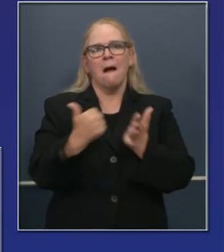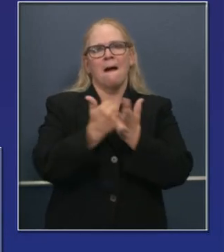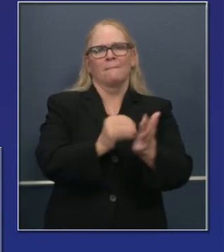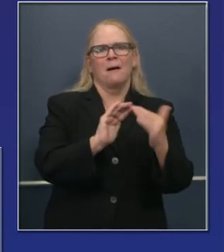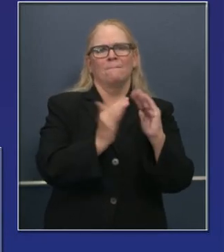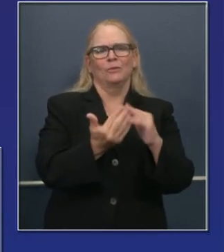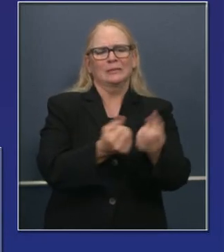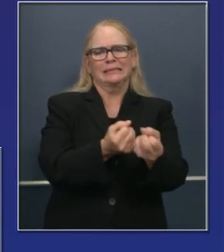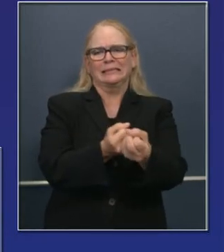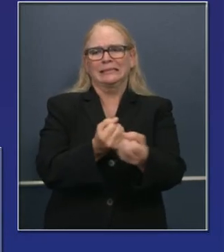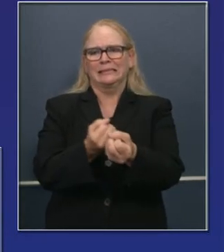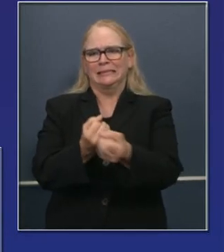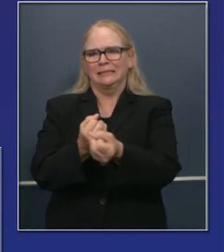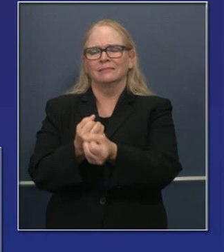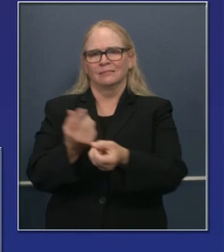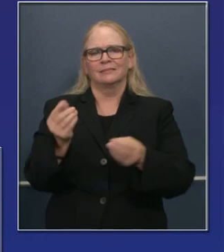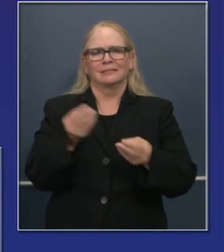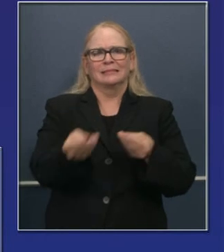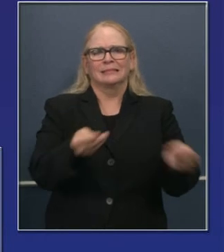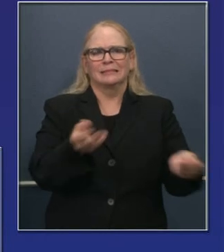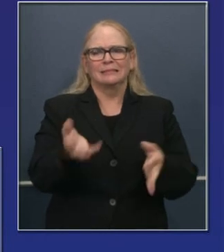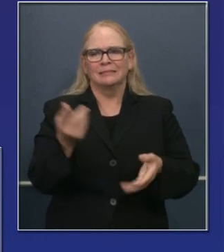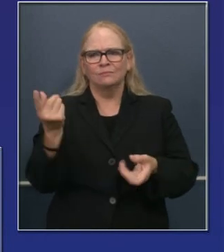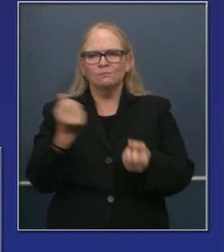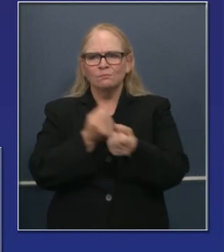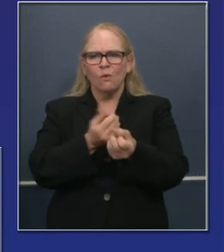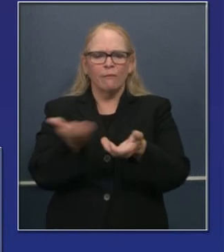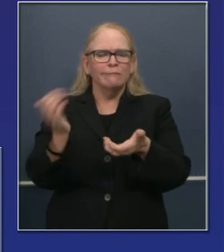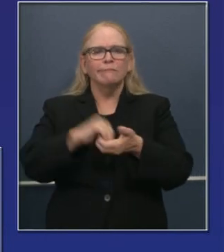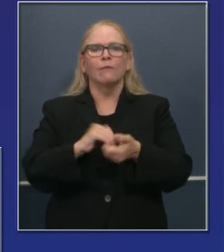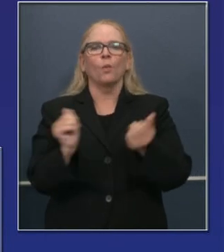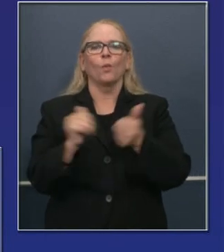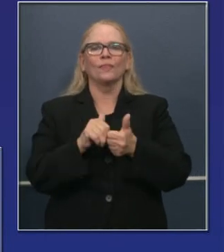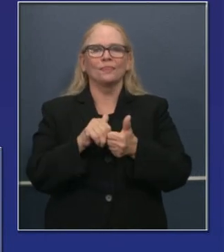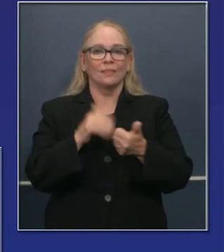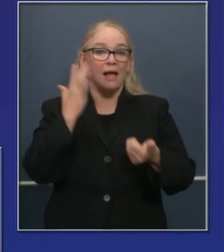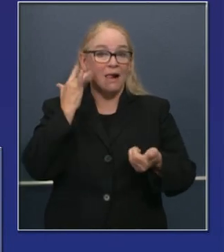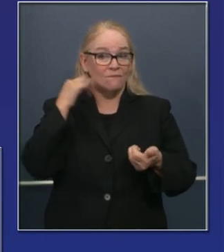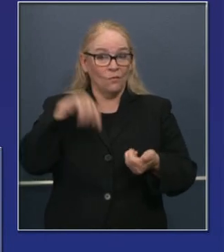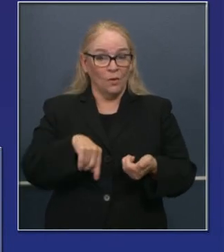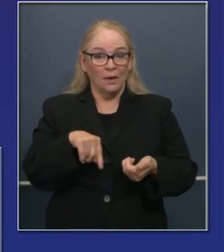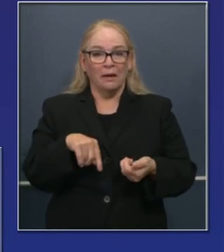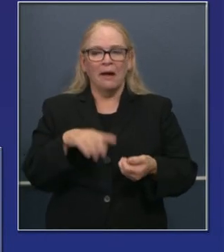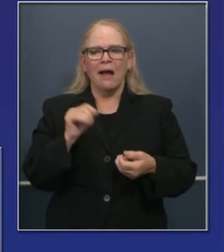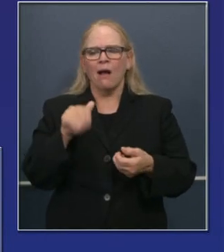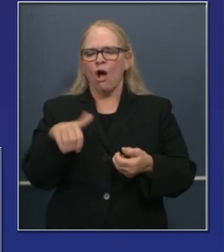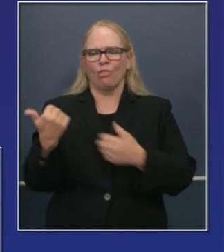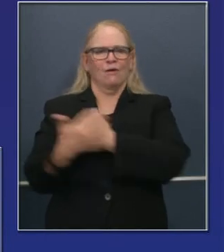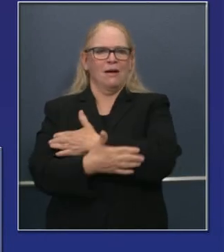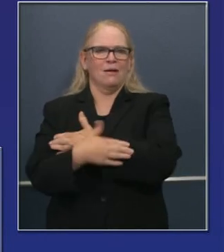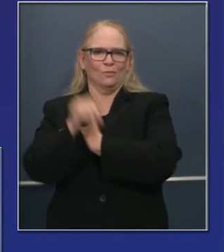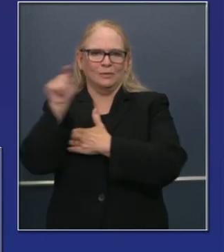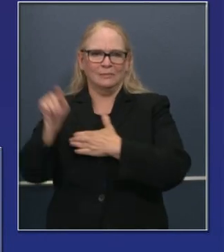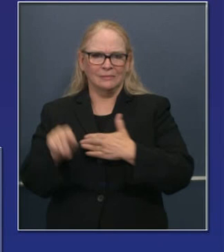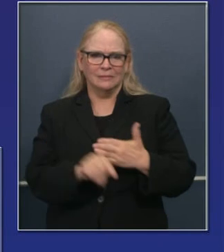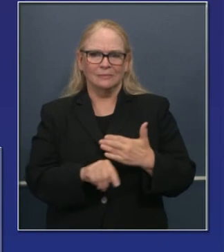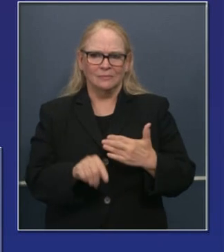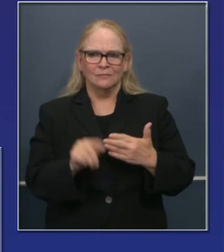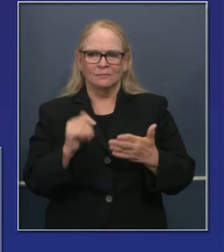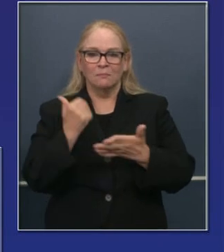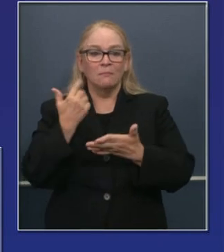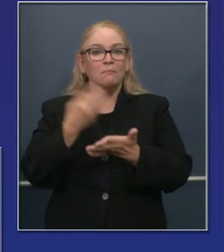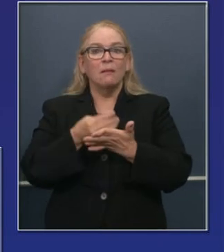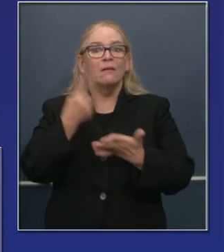para programas de apoyo comunitarios en conjunción con el estado de California y con dados para abordar el tema